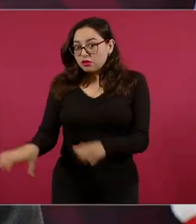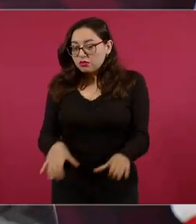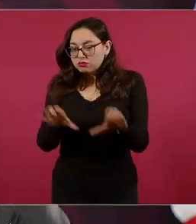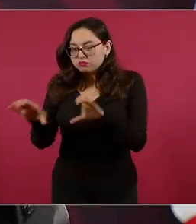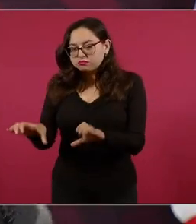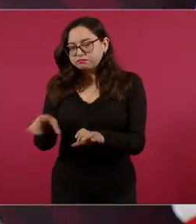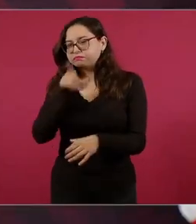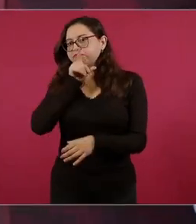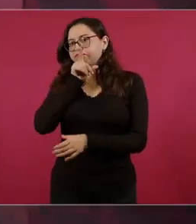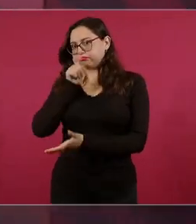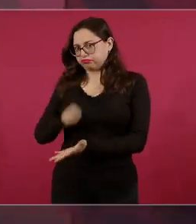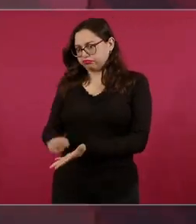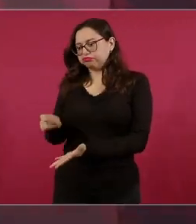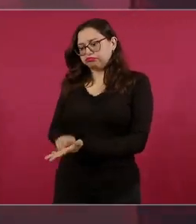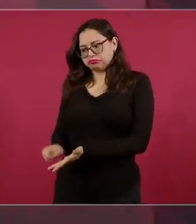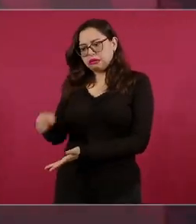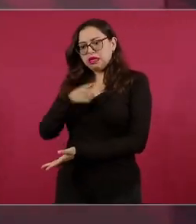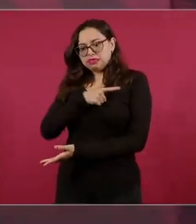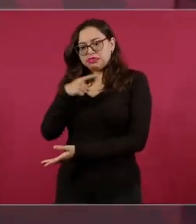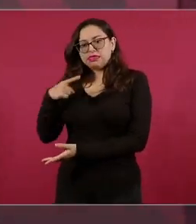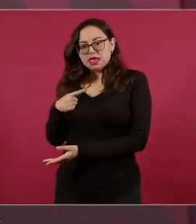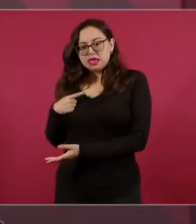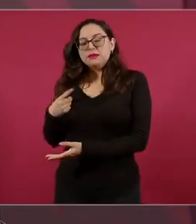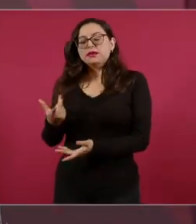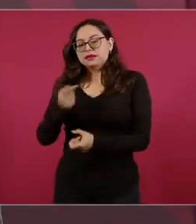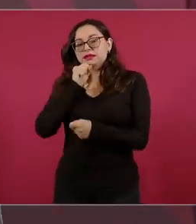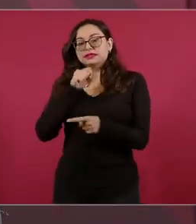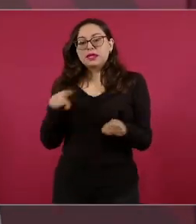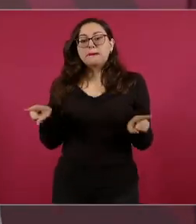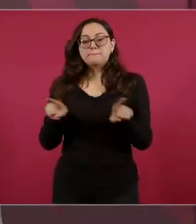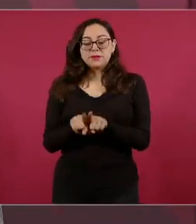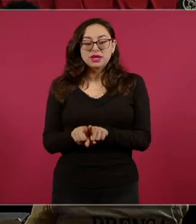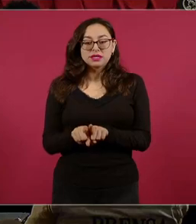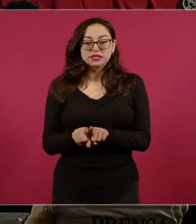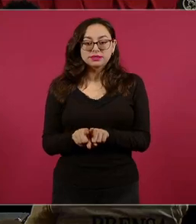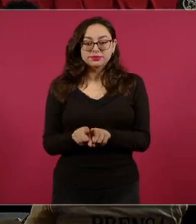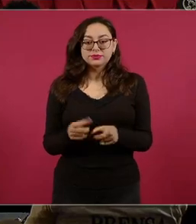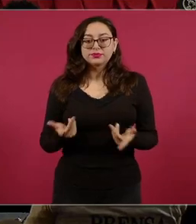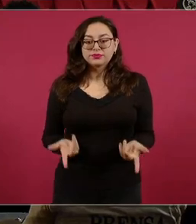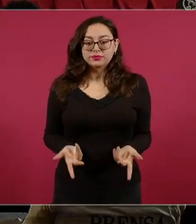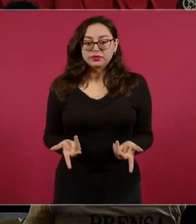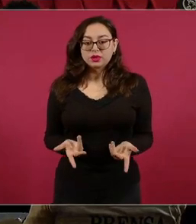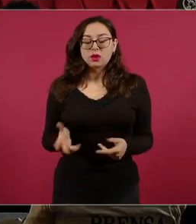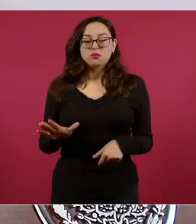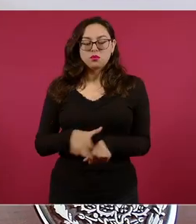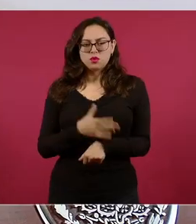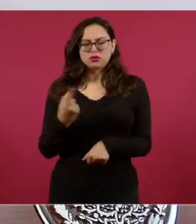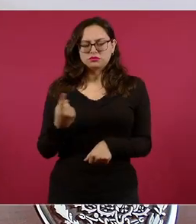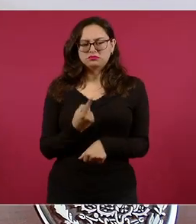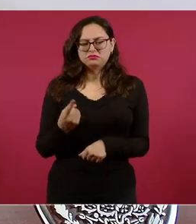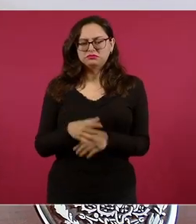porque nos quedamos por un lado en el 80 por ciento. ¿Cuánto el